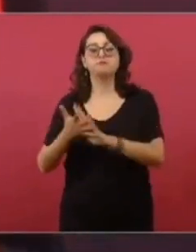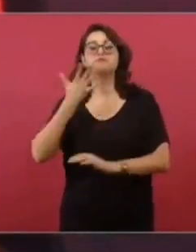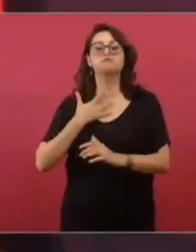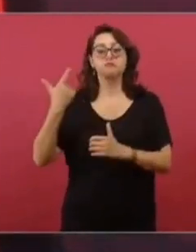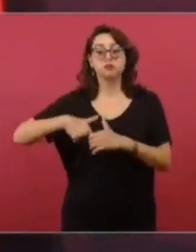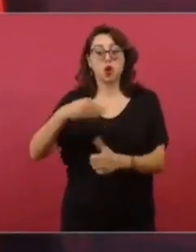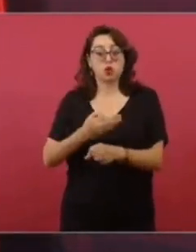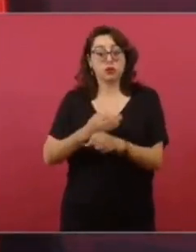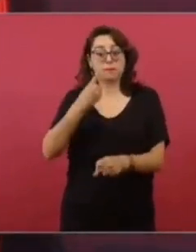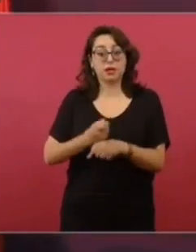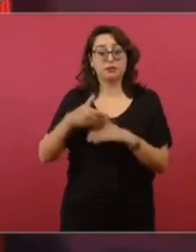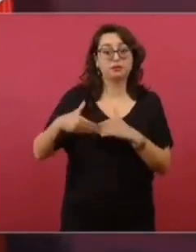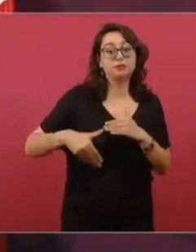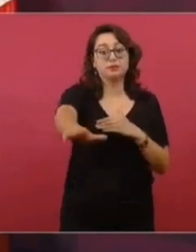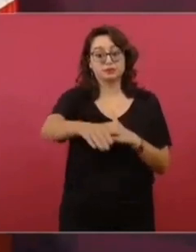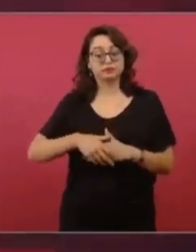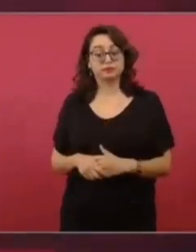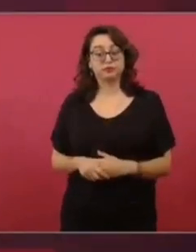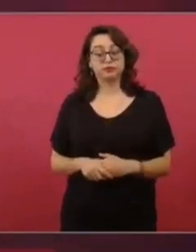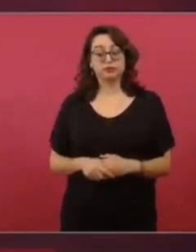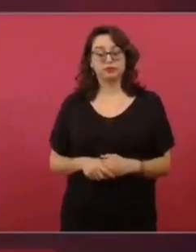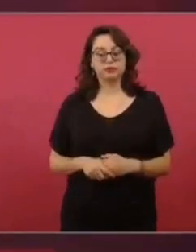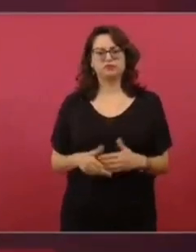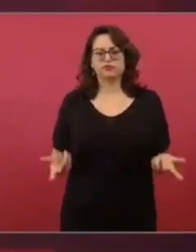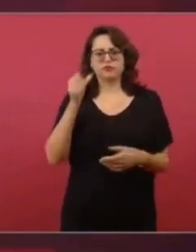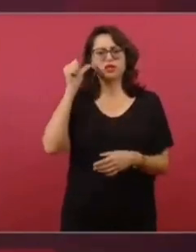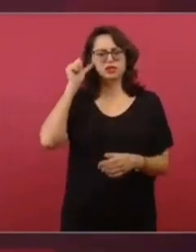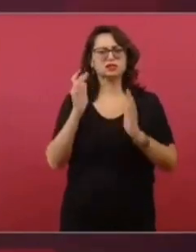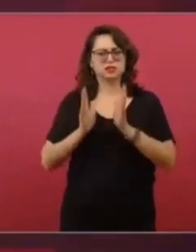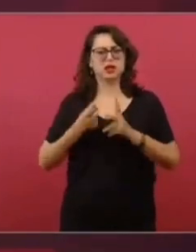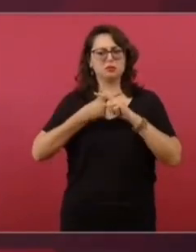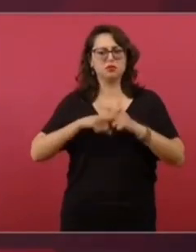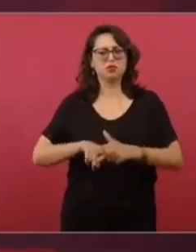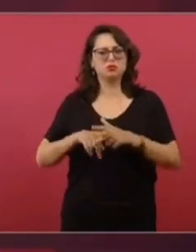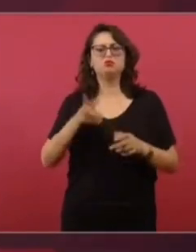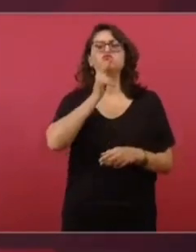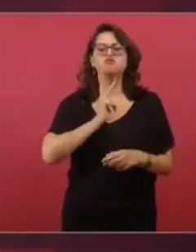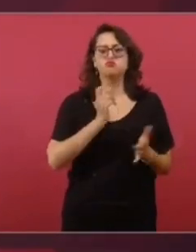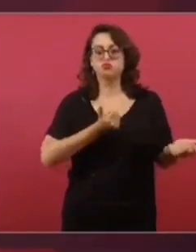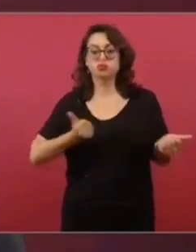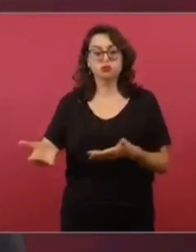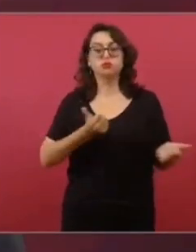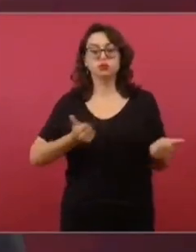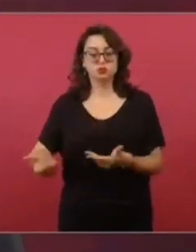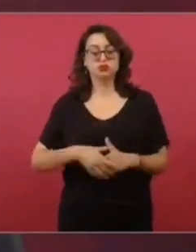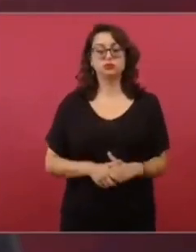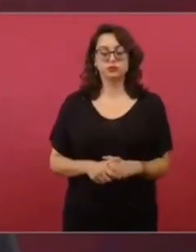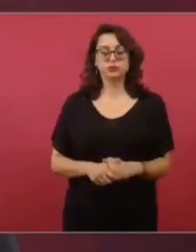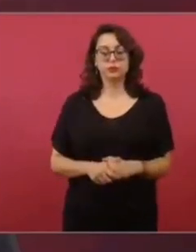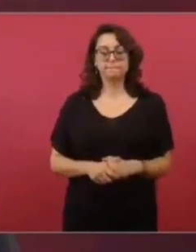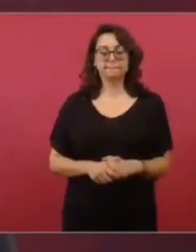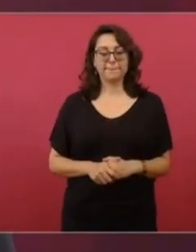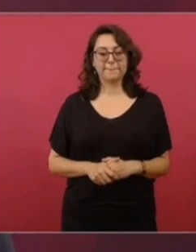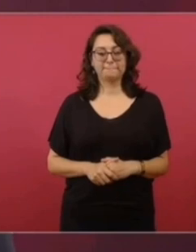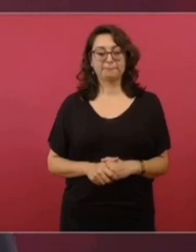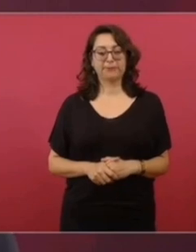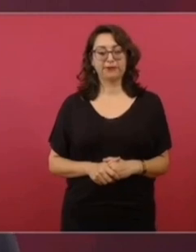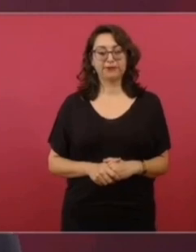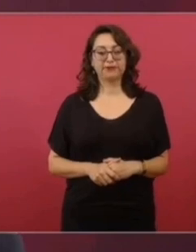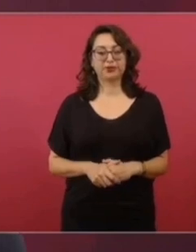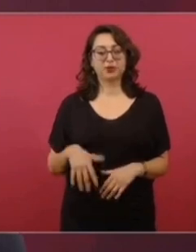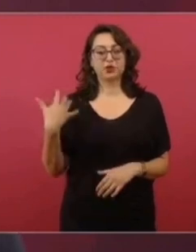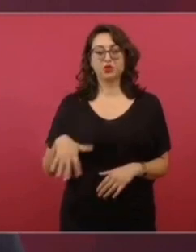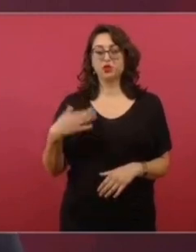La primera etapa. Sí, que ya desde ayer se empezó a cargar. Es un proceso, pero ya empezó, ya comenzó. Este, es una